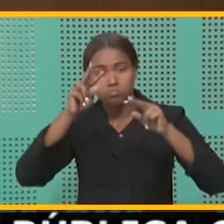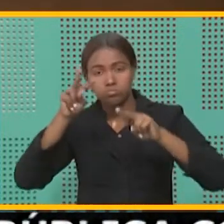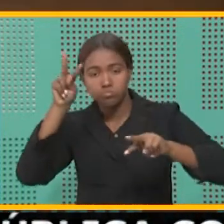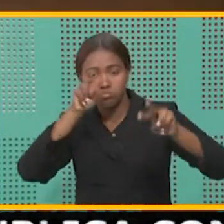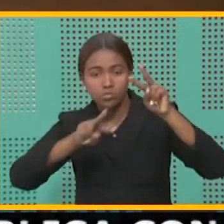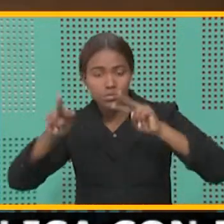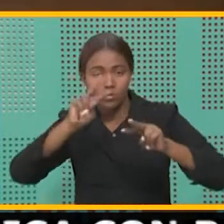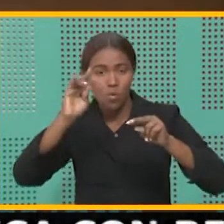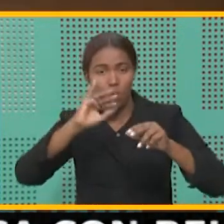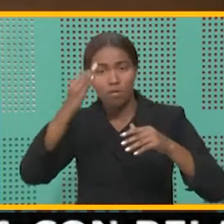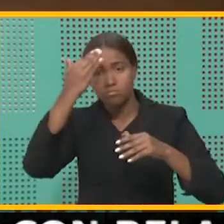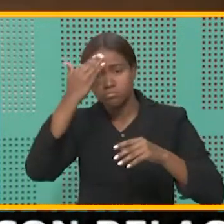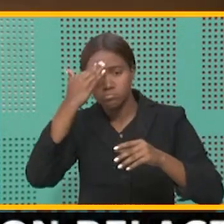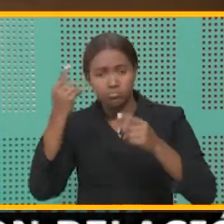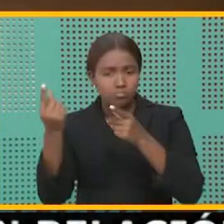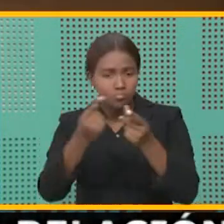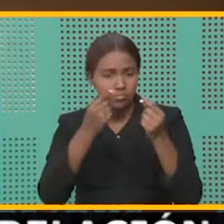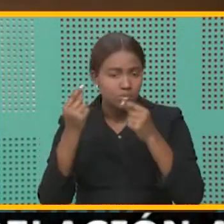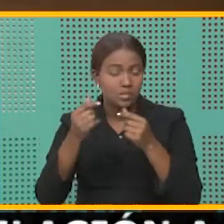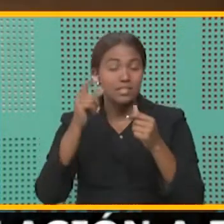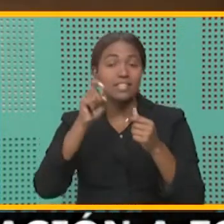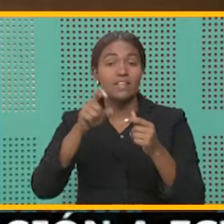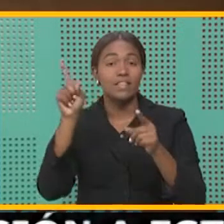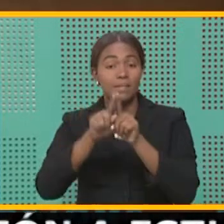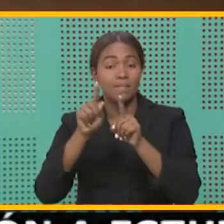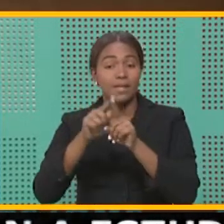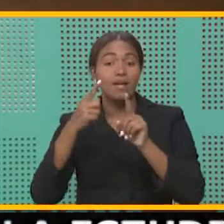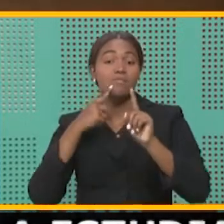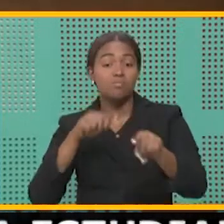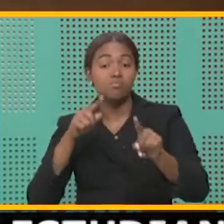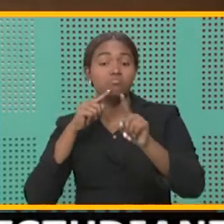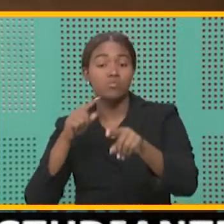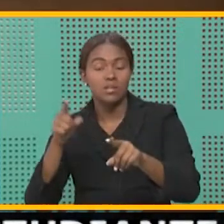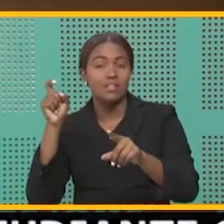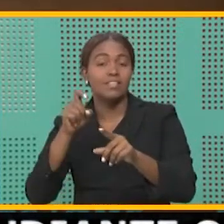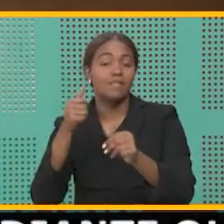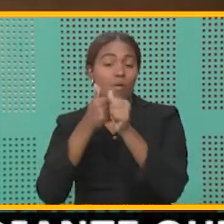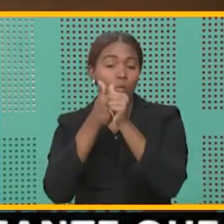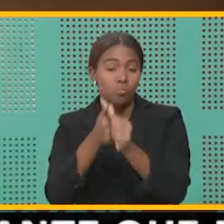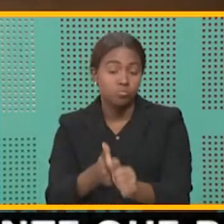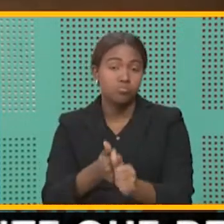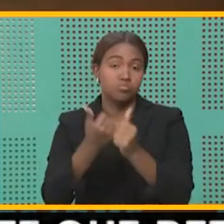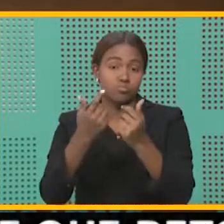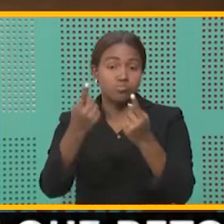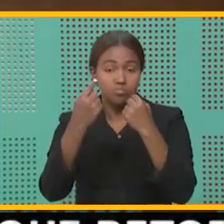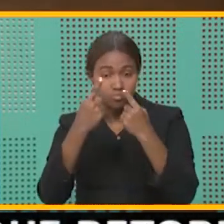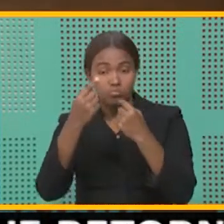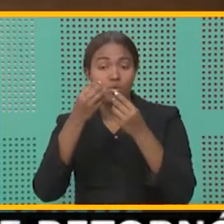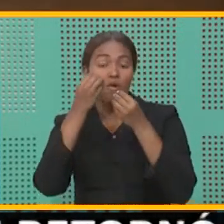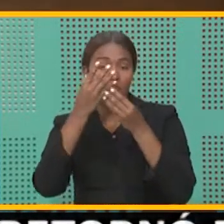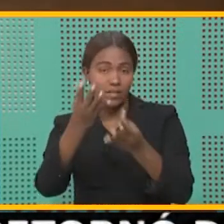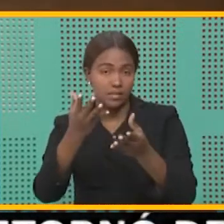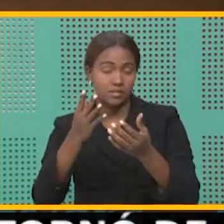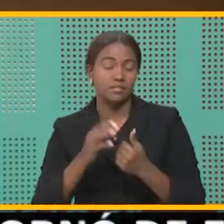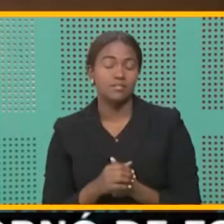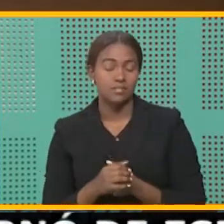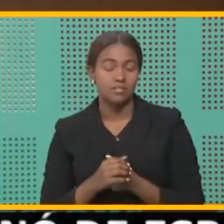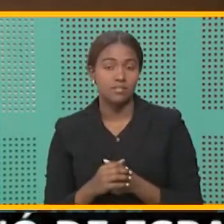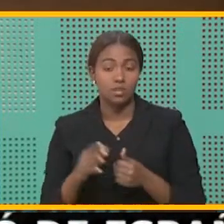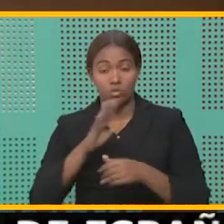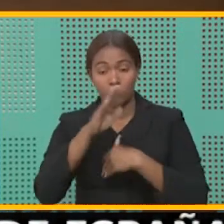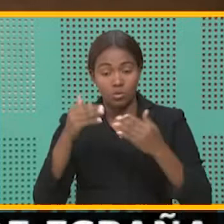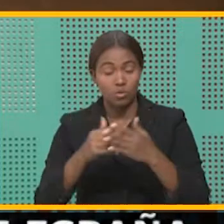e informada siguiendo las recomendaciones dadas por las autoridades de salud. Todos